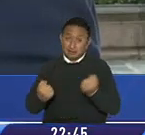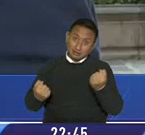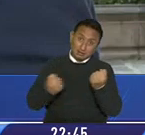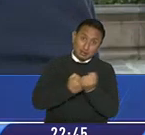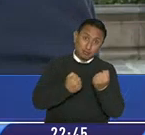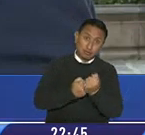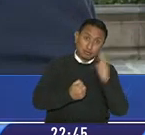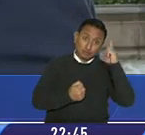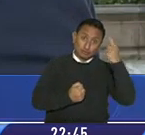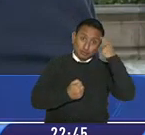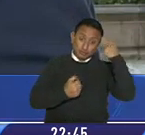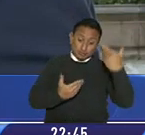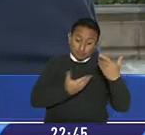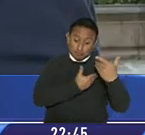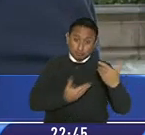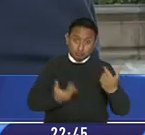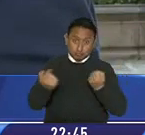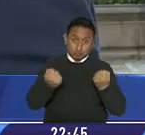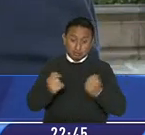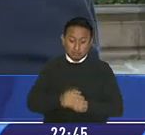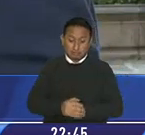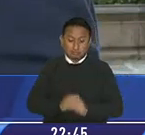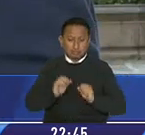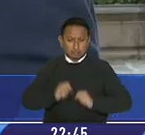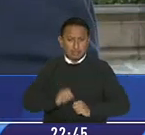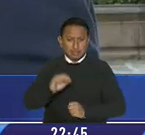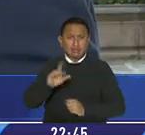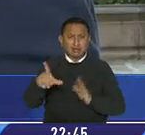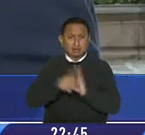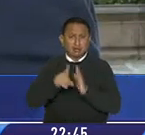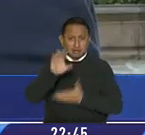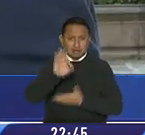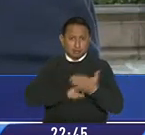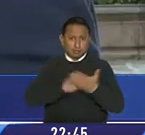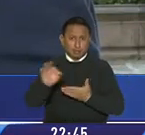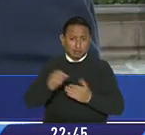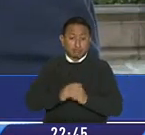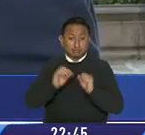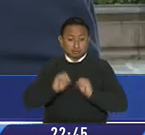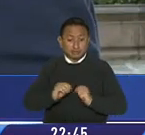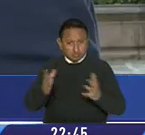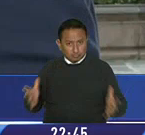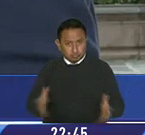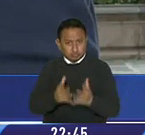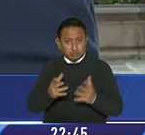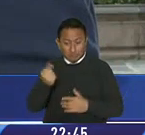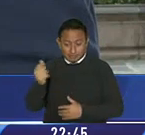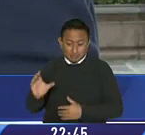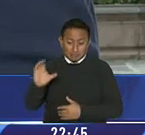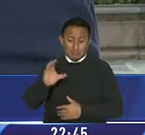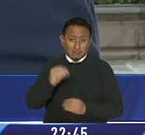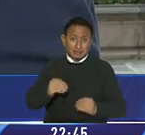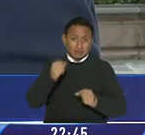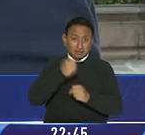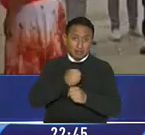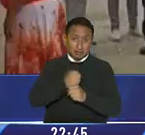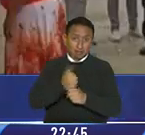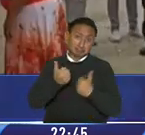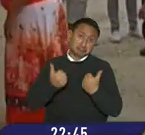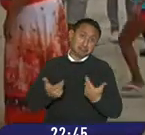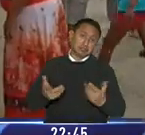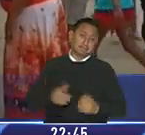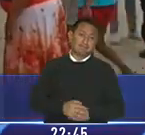no sólo con la gobernabilidad sino con la aprobación de leyes que promuevan inversión y generen empleo en buena hora